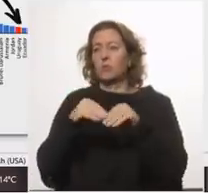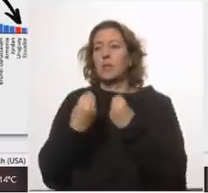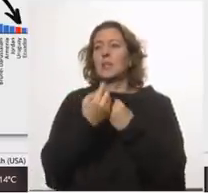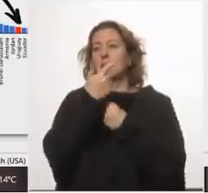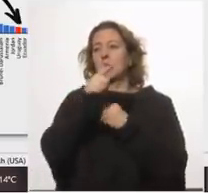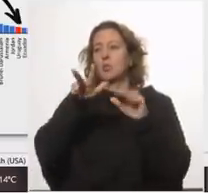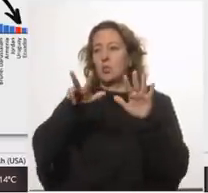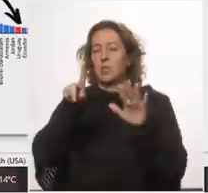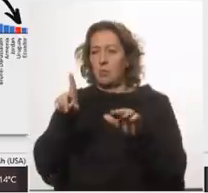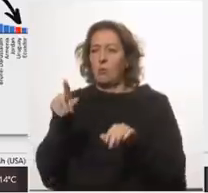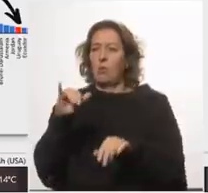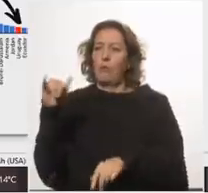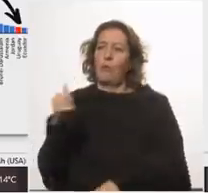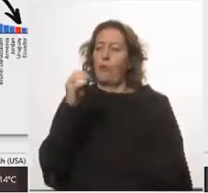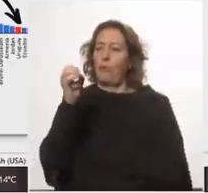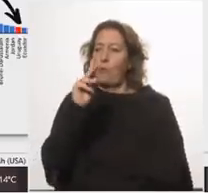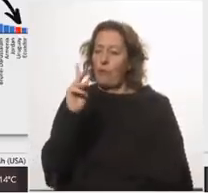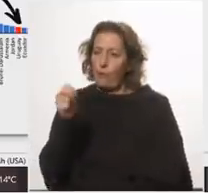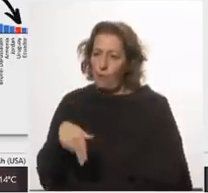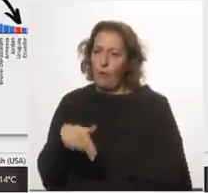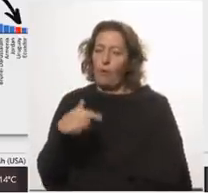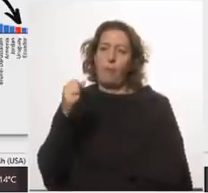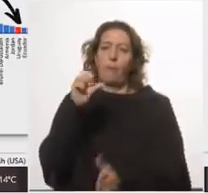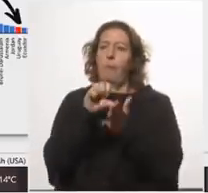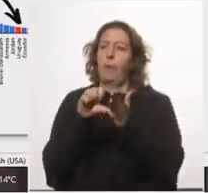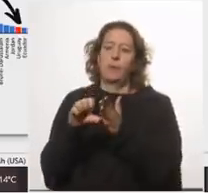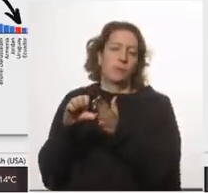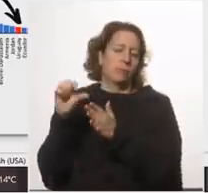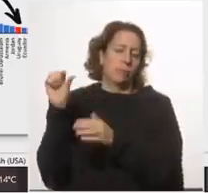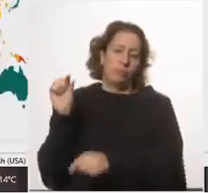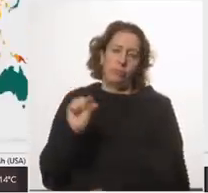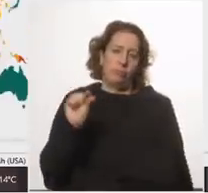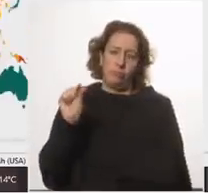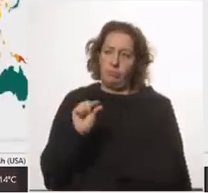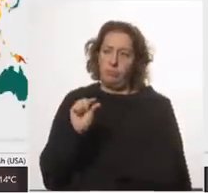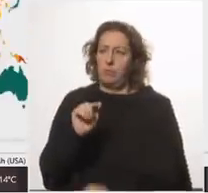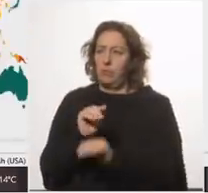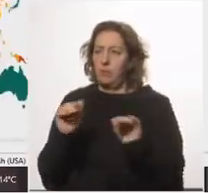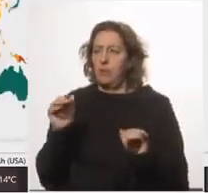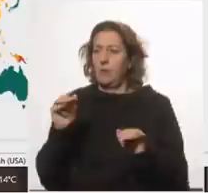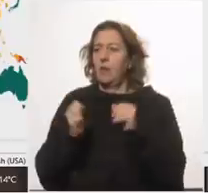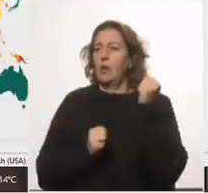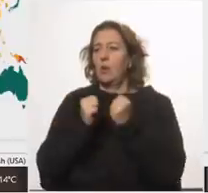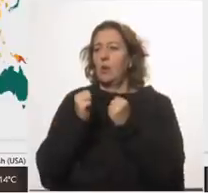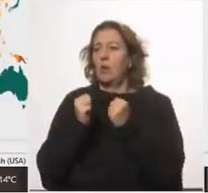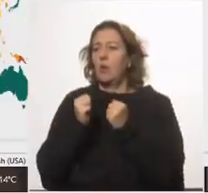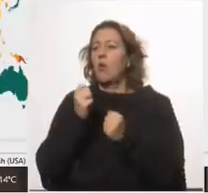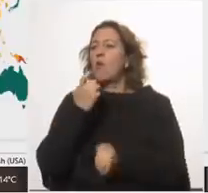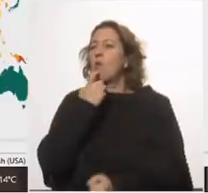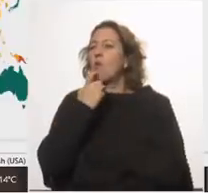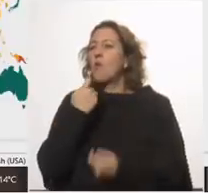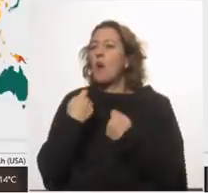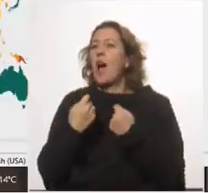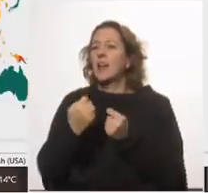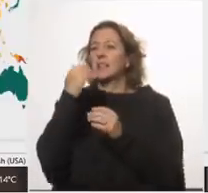de Guinea Ecuatorial de Jordán de países con muy muy bajo nivel económico pero miren este este es peor los rojos son los que